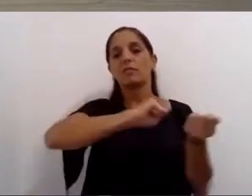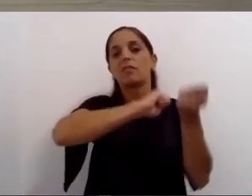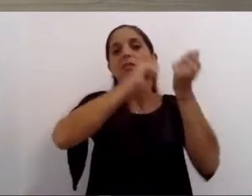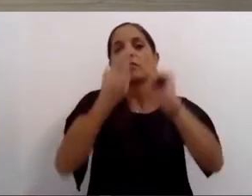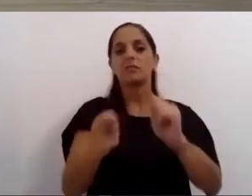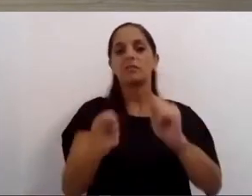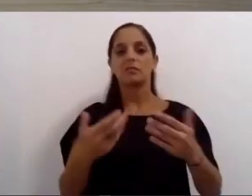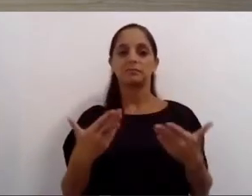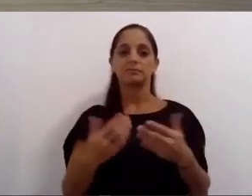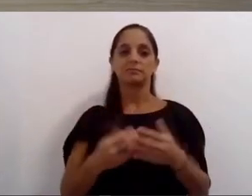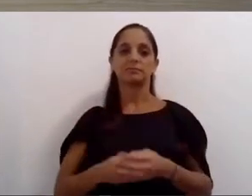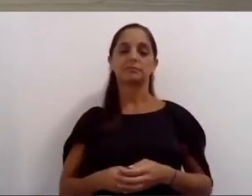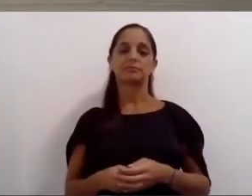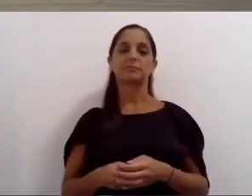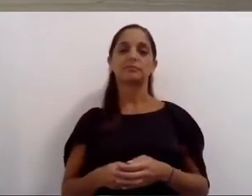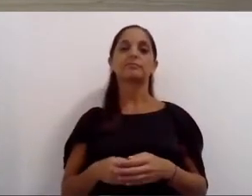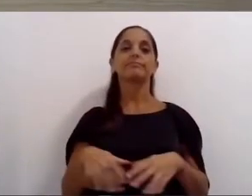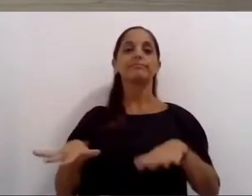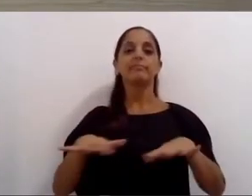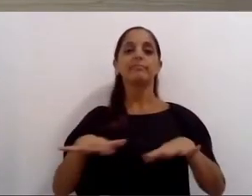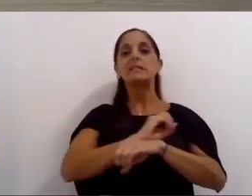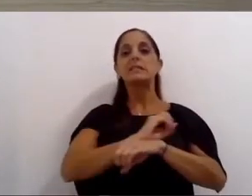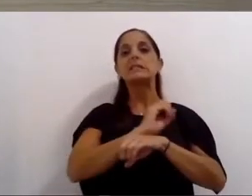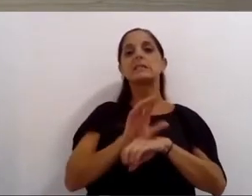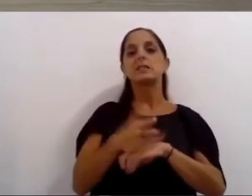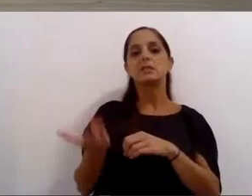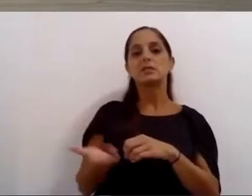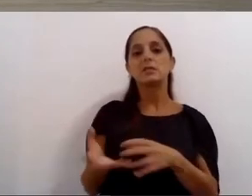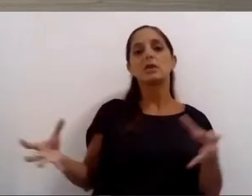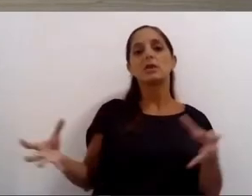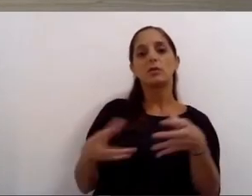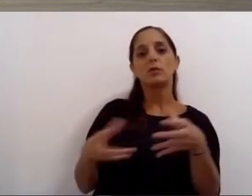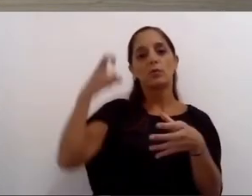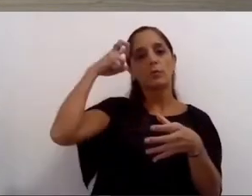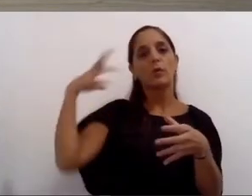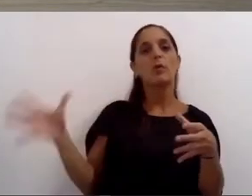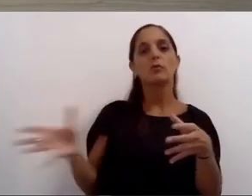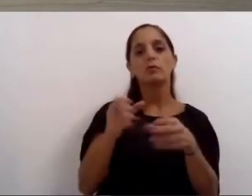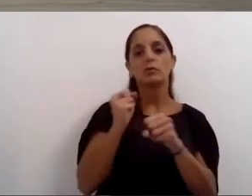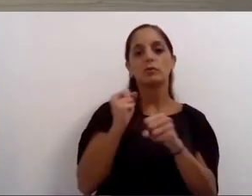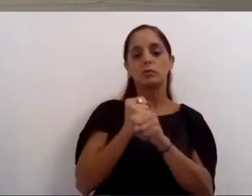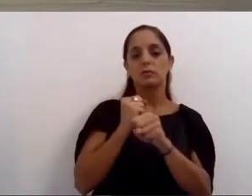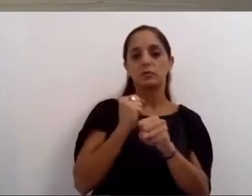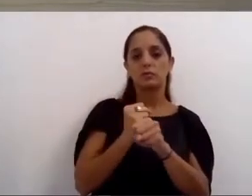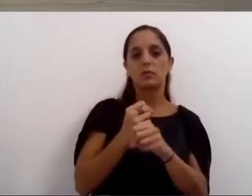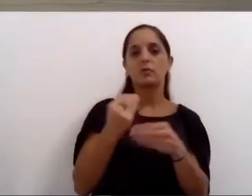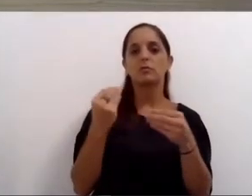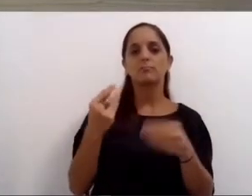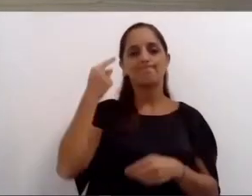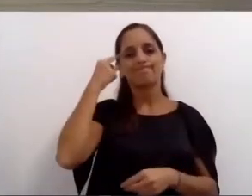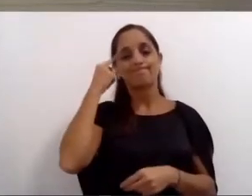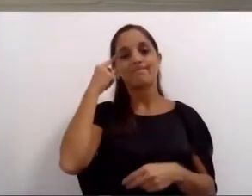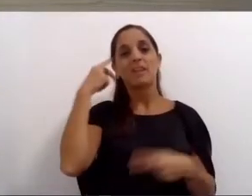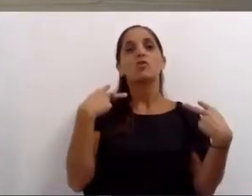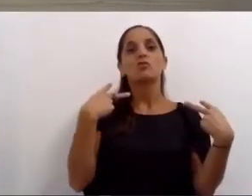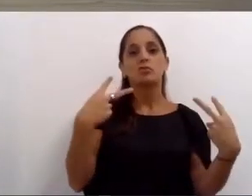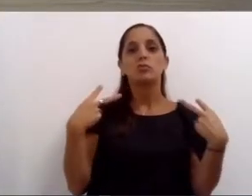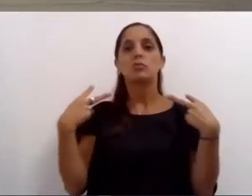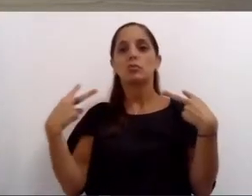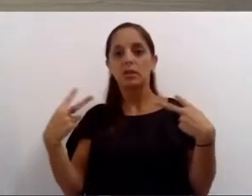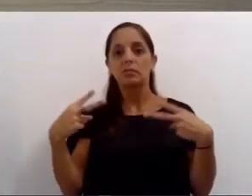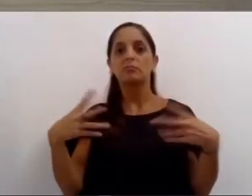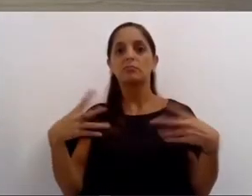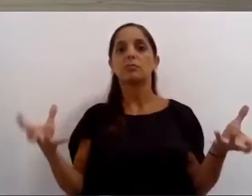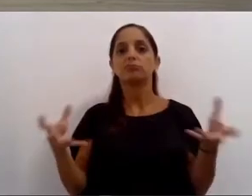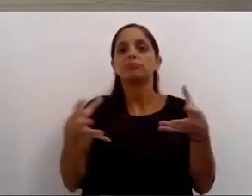durante la cuarentena en conjunto con el consejo establecimos exenciones en tributo para el sector turístico gravemente